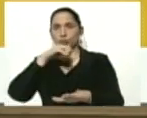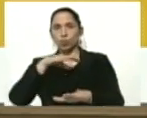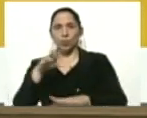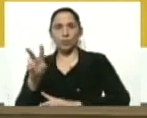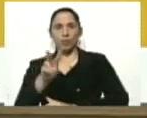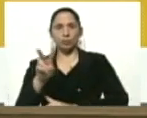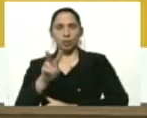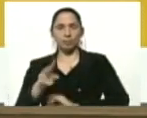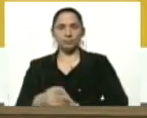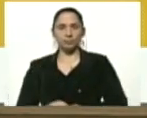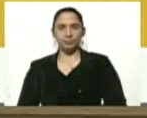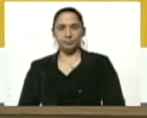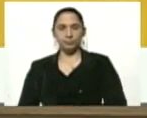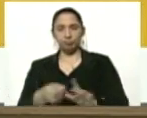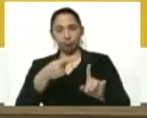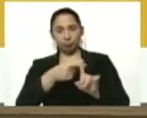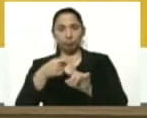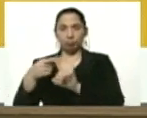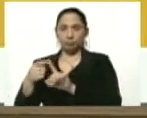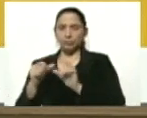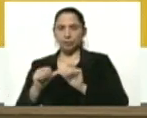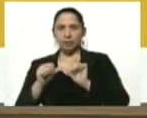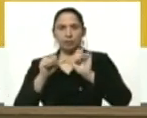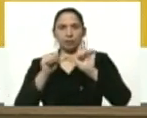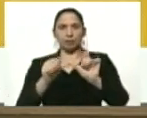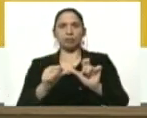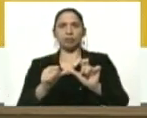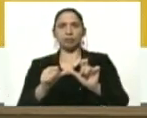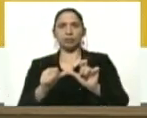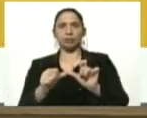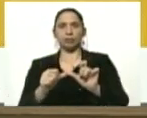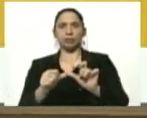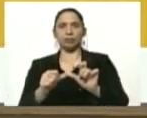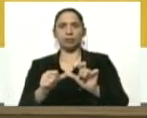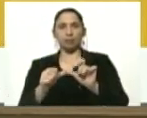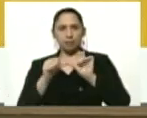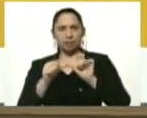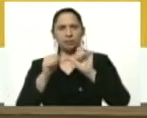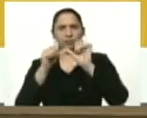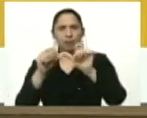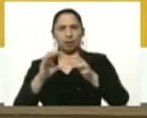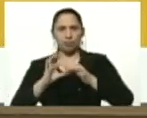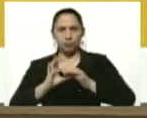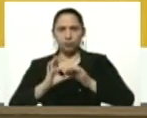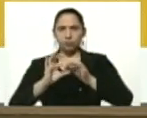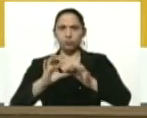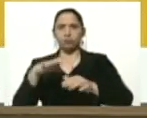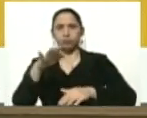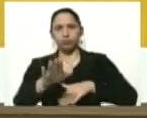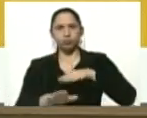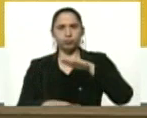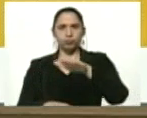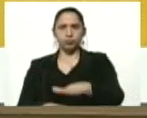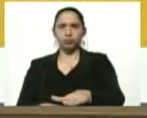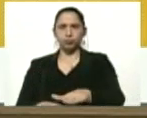Venezuela y se sumaban a seguir, bueno, a seguir afianzando paso a paso para avanzar también en esta